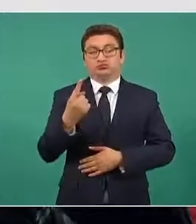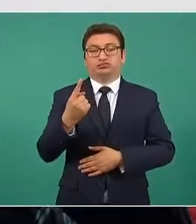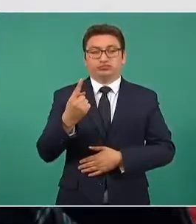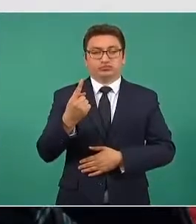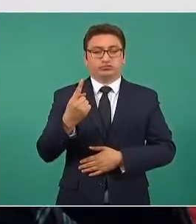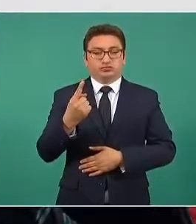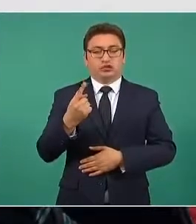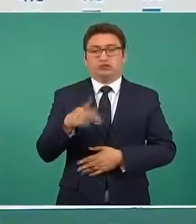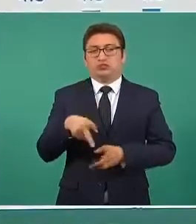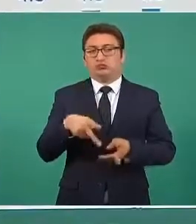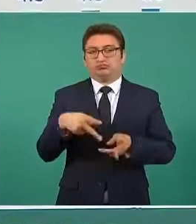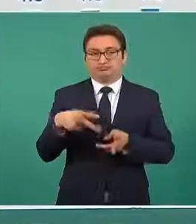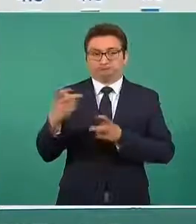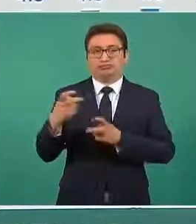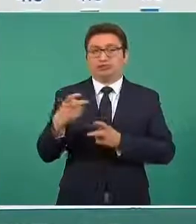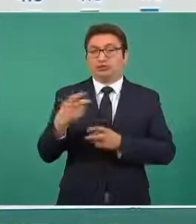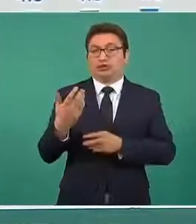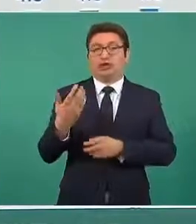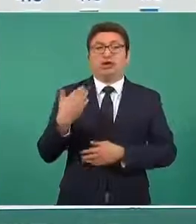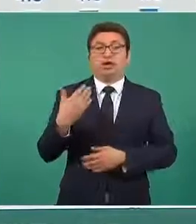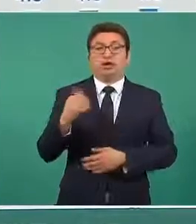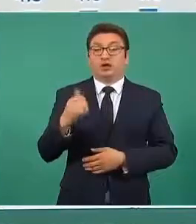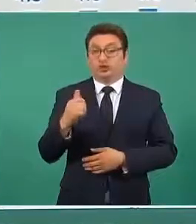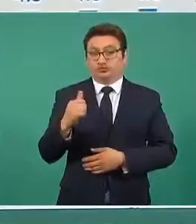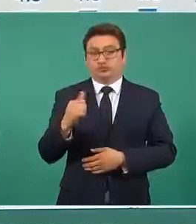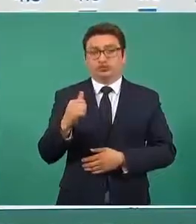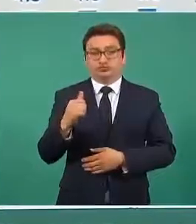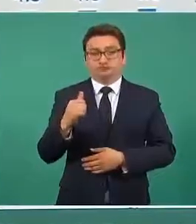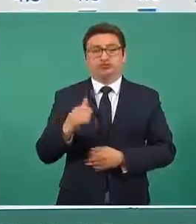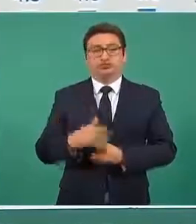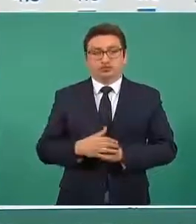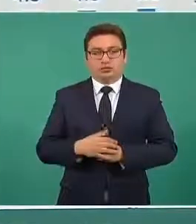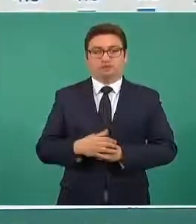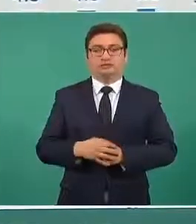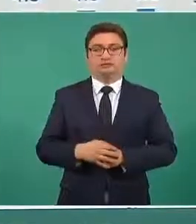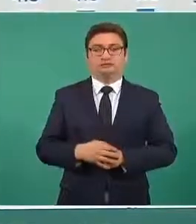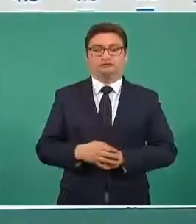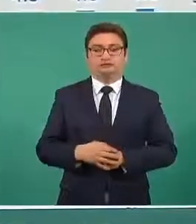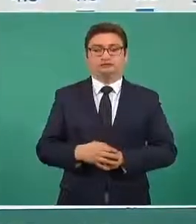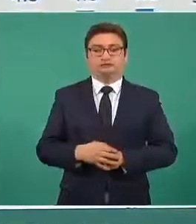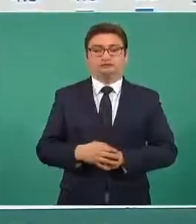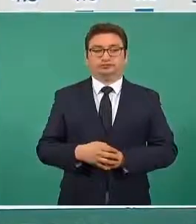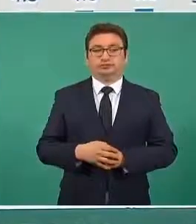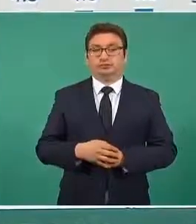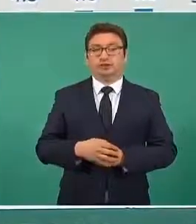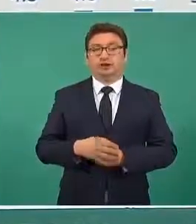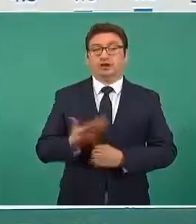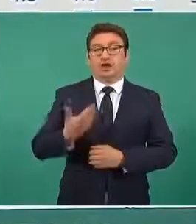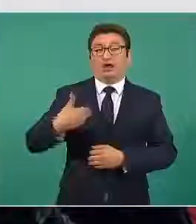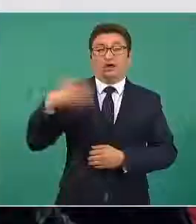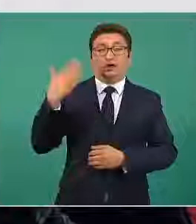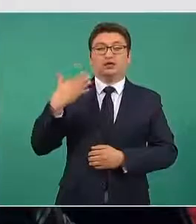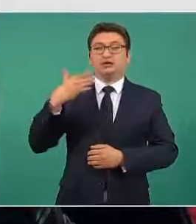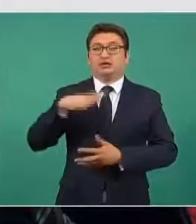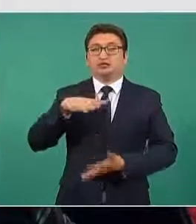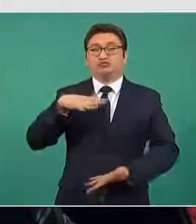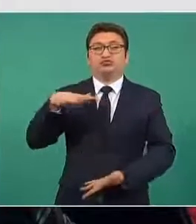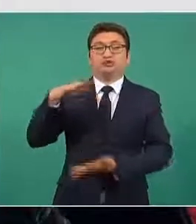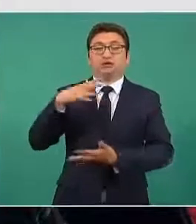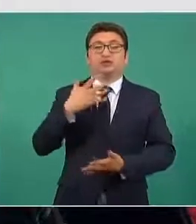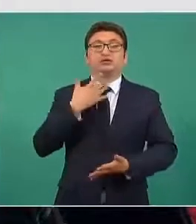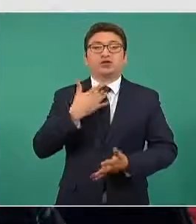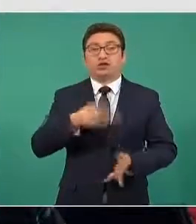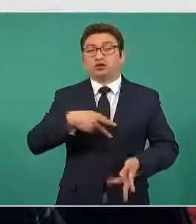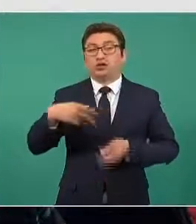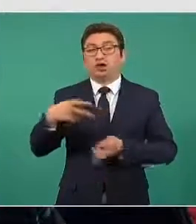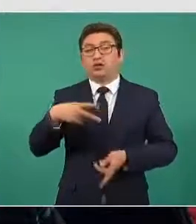de agosto por lo menos de la desviación de miles de barriles al día por el mercado